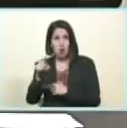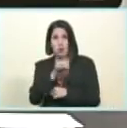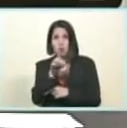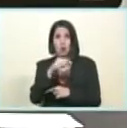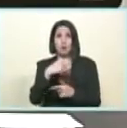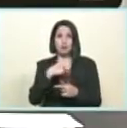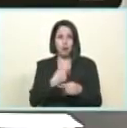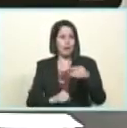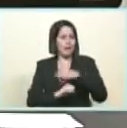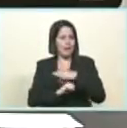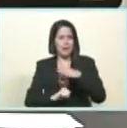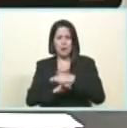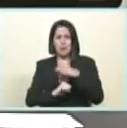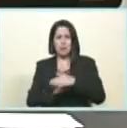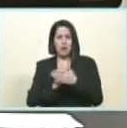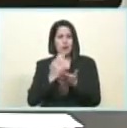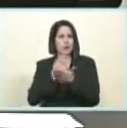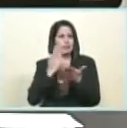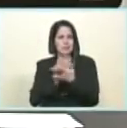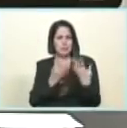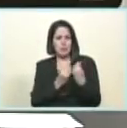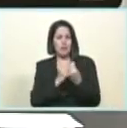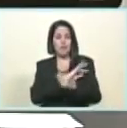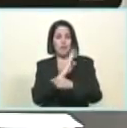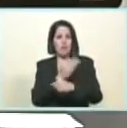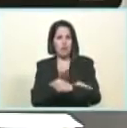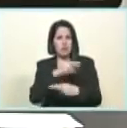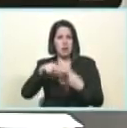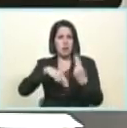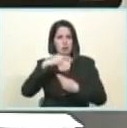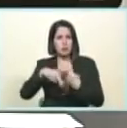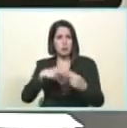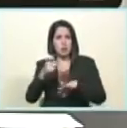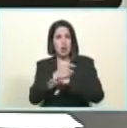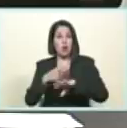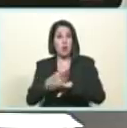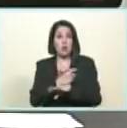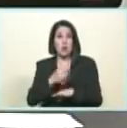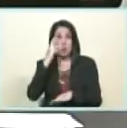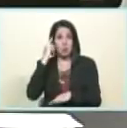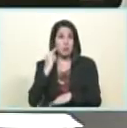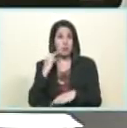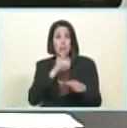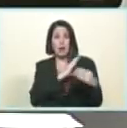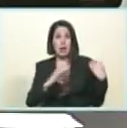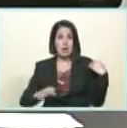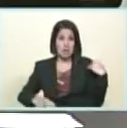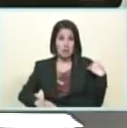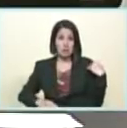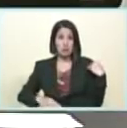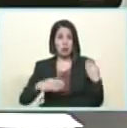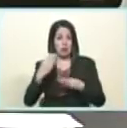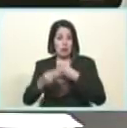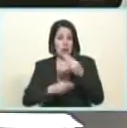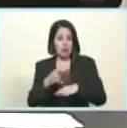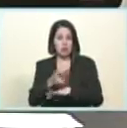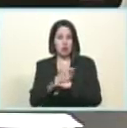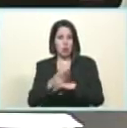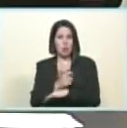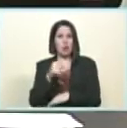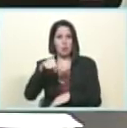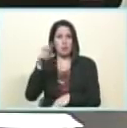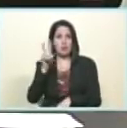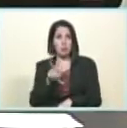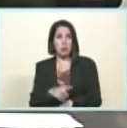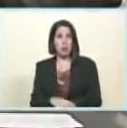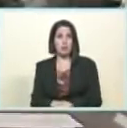cuentan con la fuerza de la revolución del gobierno bolivariano tienen la fuerza de Cristo Redentor hecho gobierno en Venezuela es